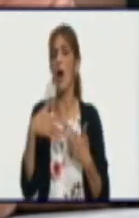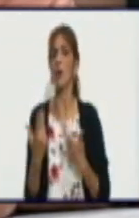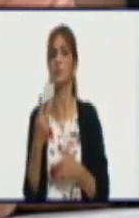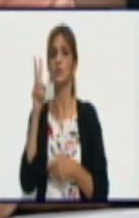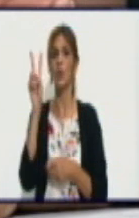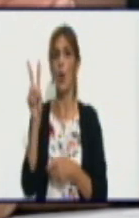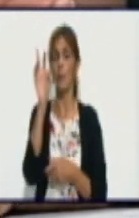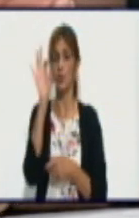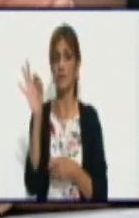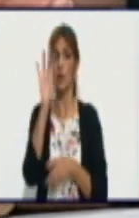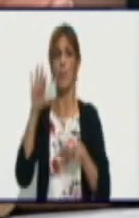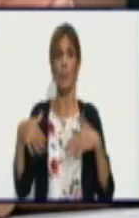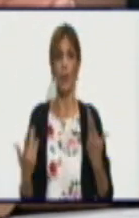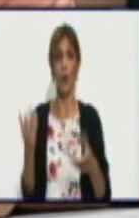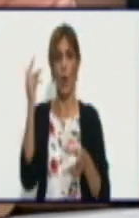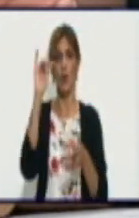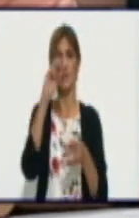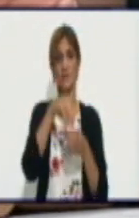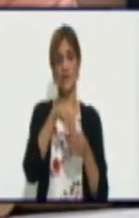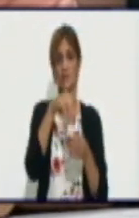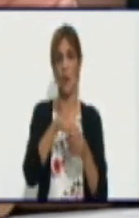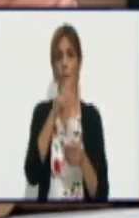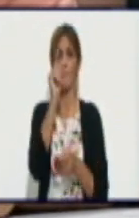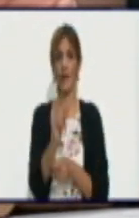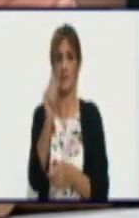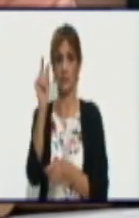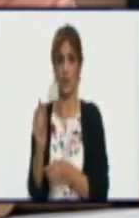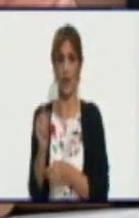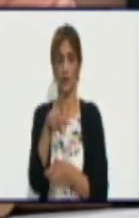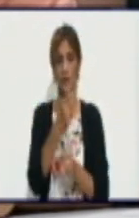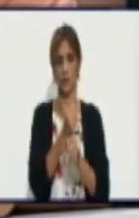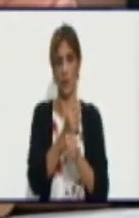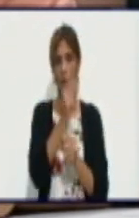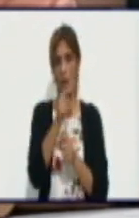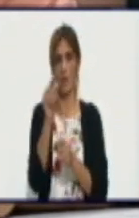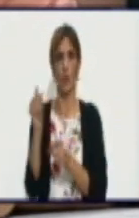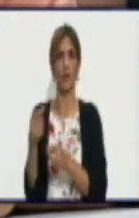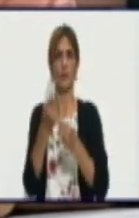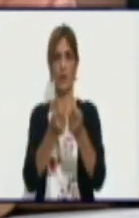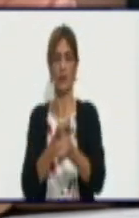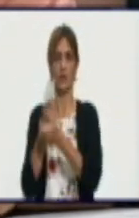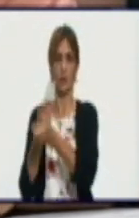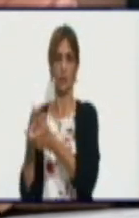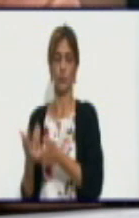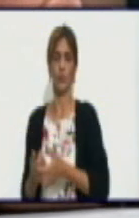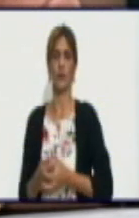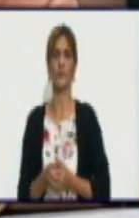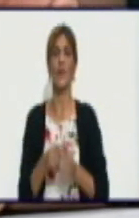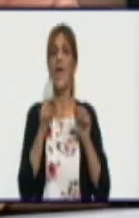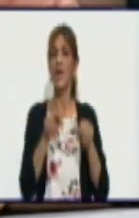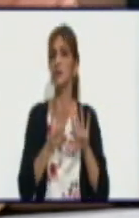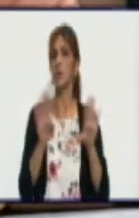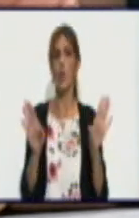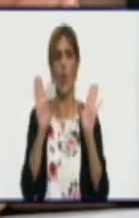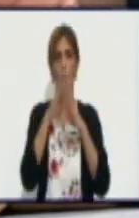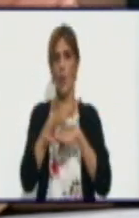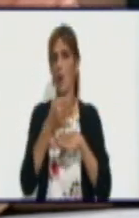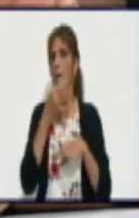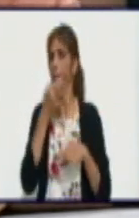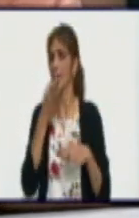ingresos personales de los productores agropecuarios durante el 21 y el 22, 2021 y 2022. Este no lleva explicación.